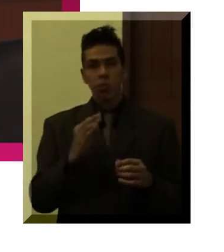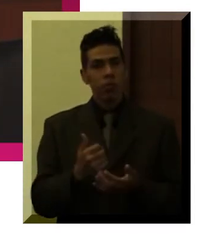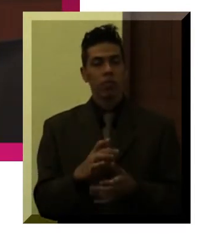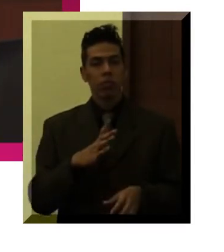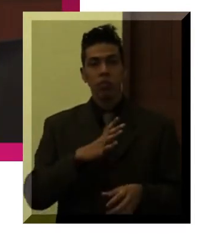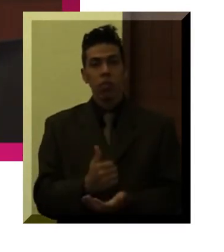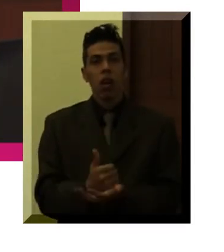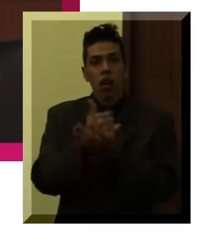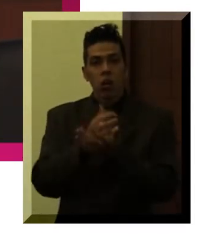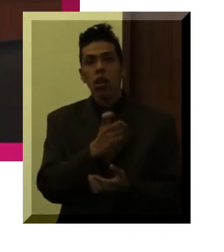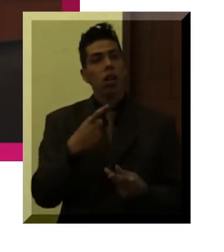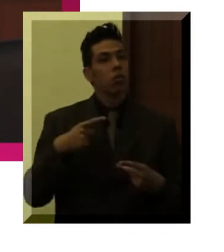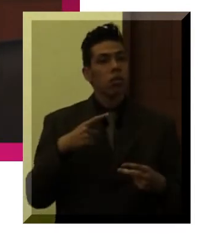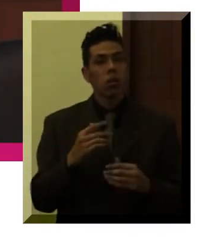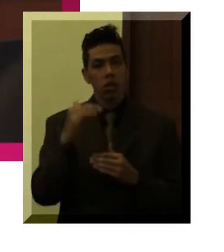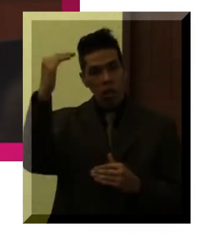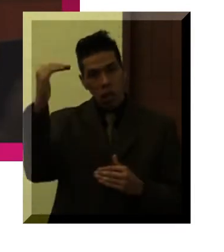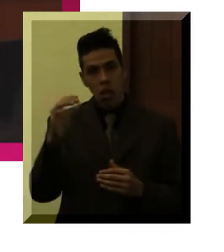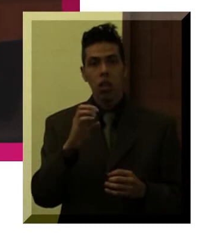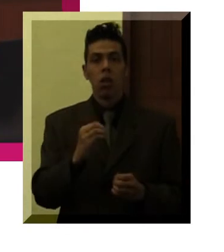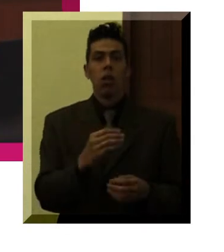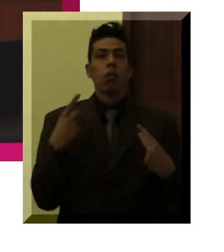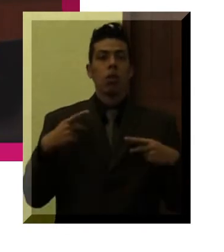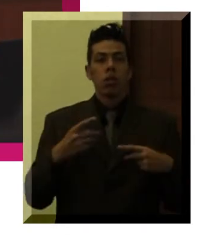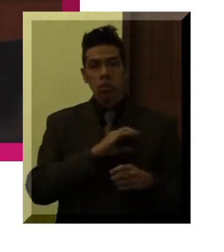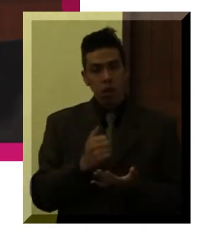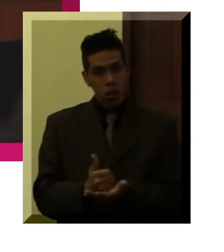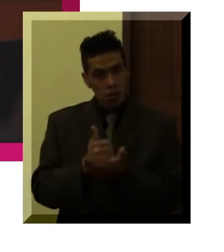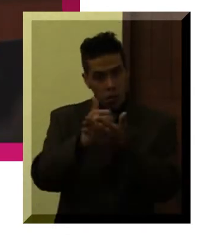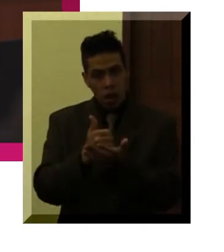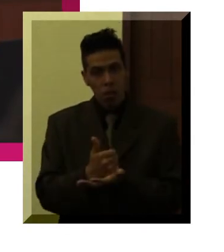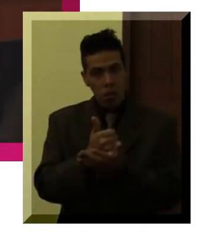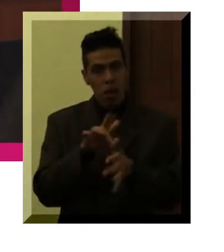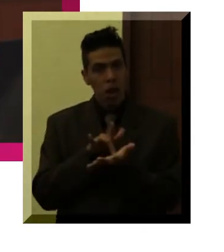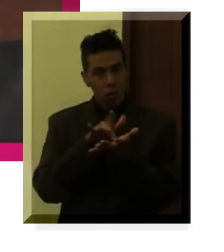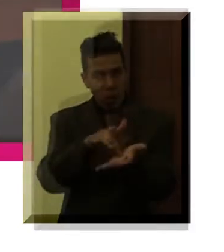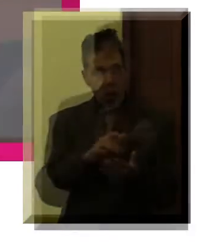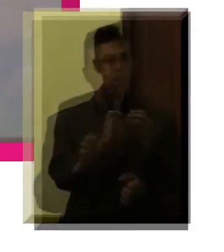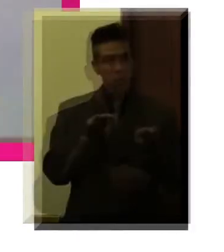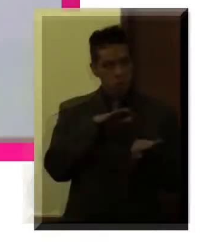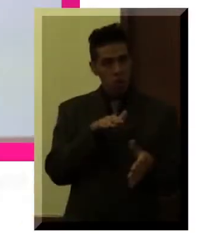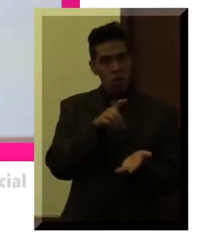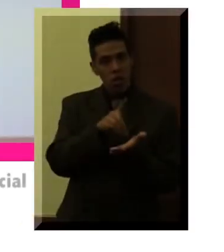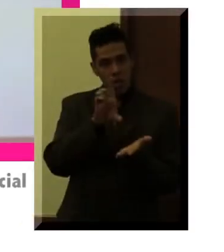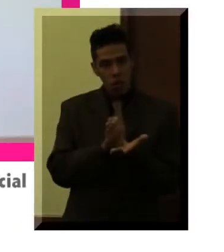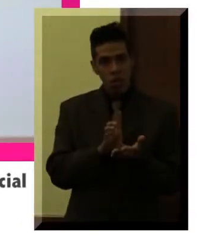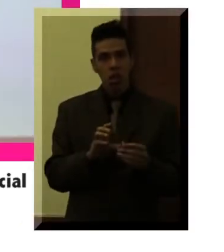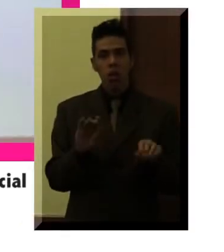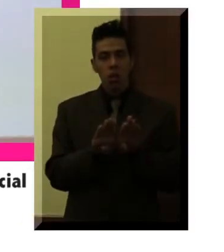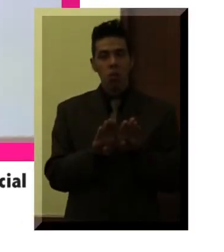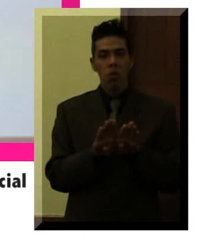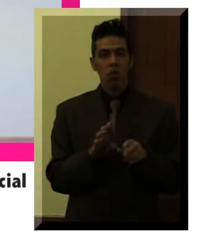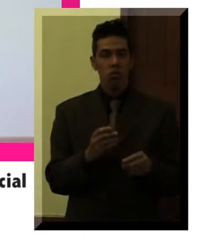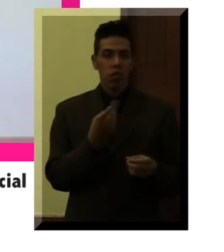ejercicio. Incluso no se les reconoce su capacidad jurídica, su personalidad jurídica. Entonces, cuando tratamos de